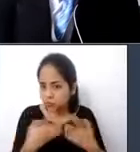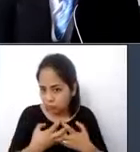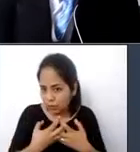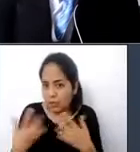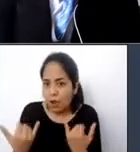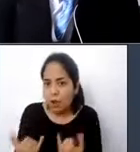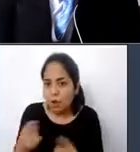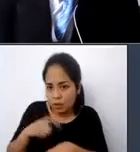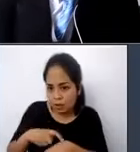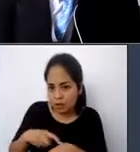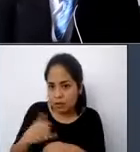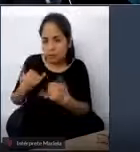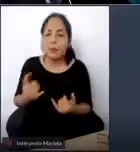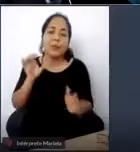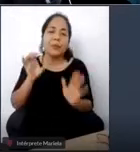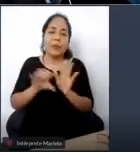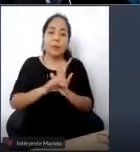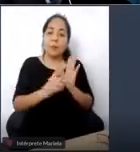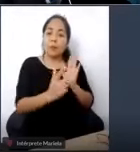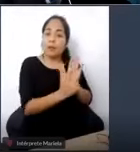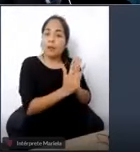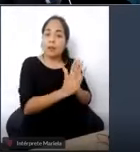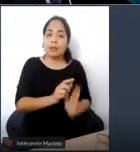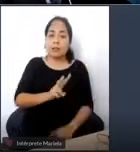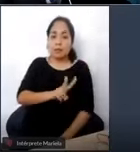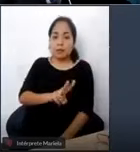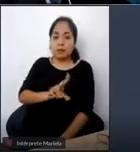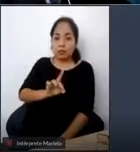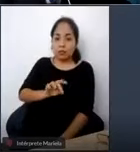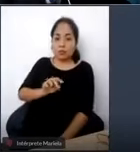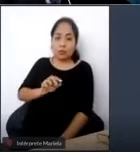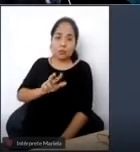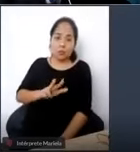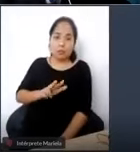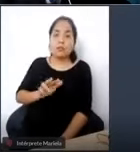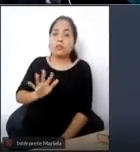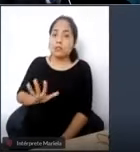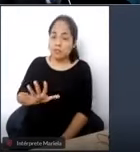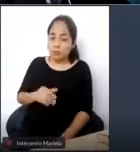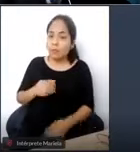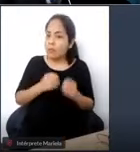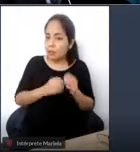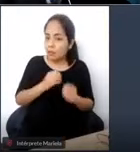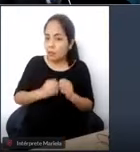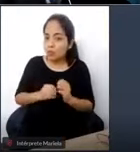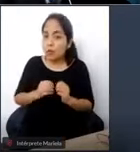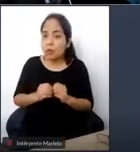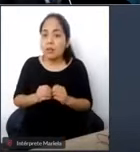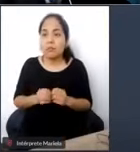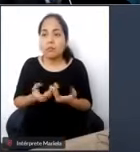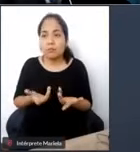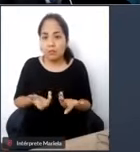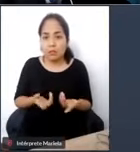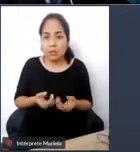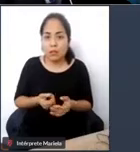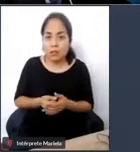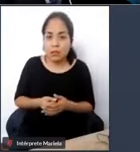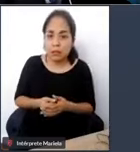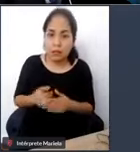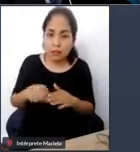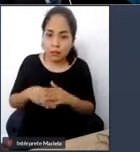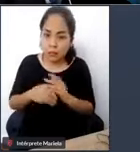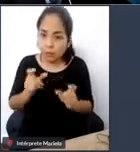Ejemplo es la ley 28735 que regula la atención de las personas con discapacidad etc. en los aeropuertos